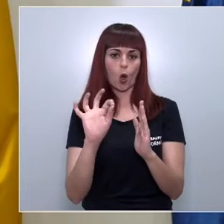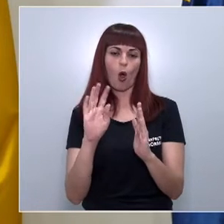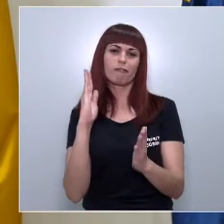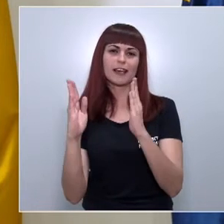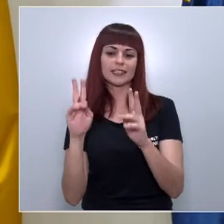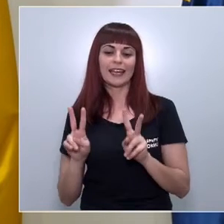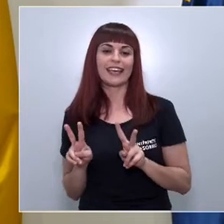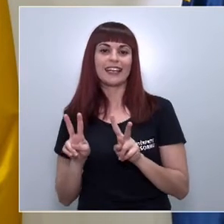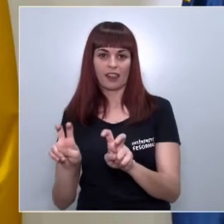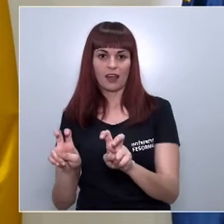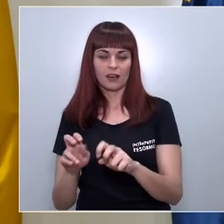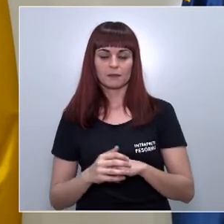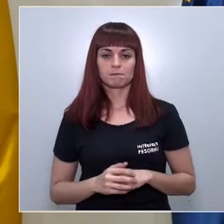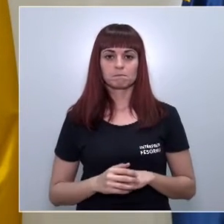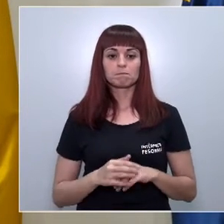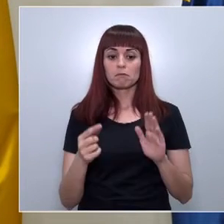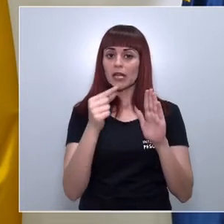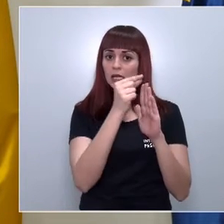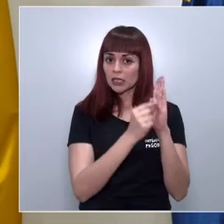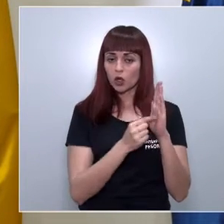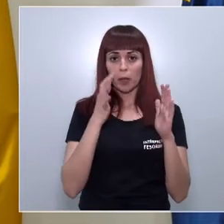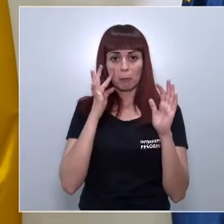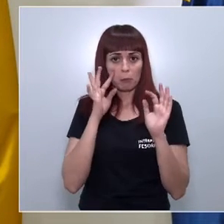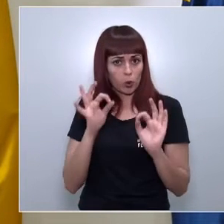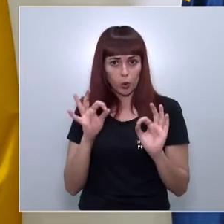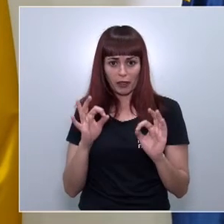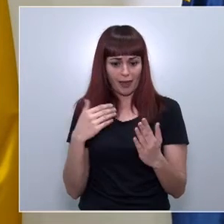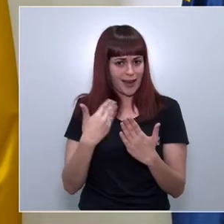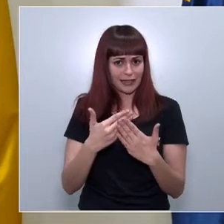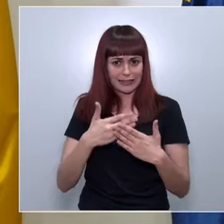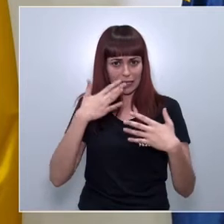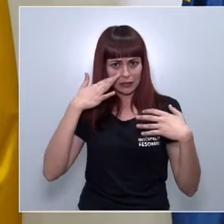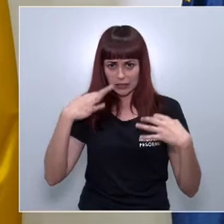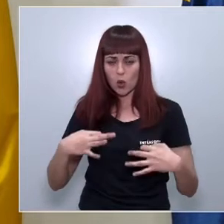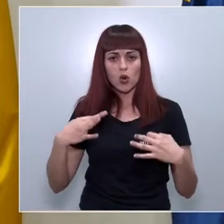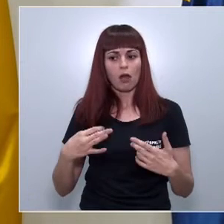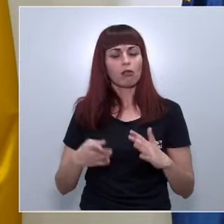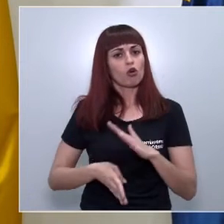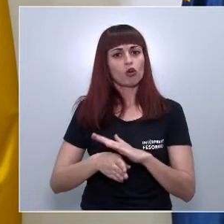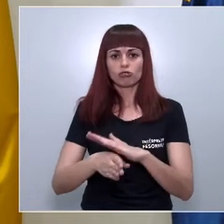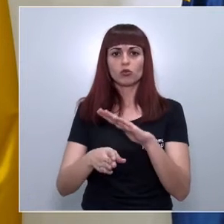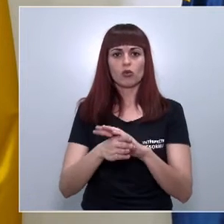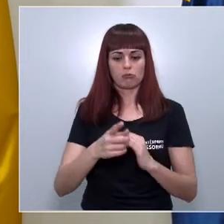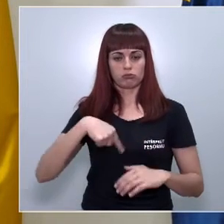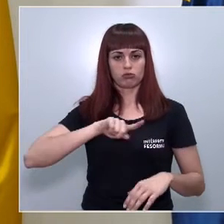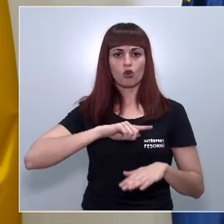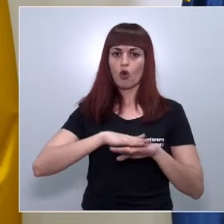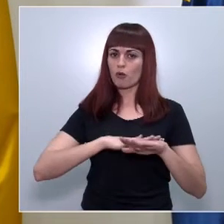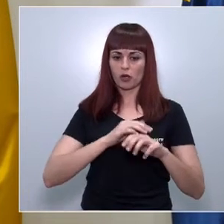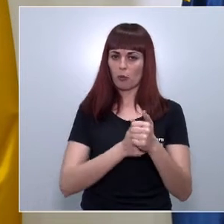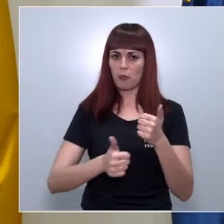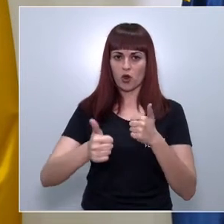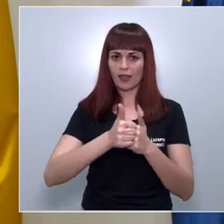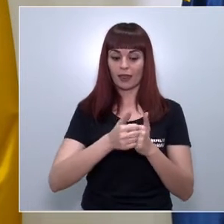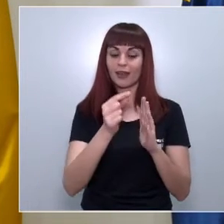inicial. El criterio de prudencia y de garantía de seguridad de las personas sigue presidiendo las decisiones de este Gobierno. Un criterio que